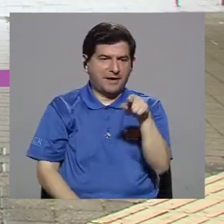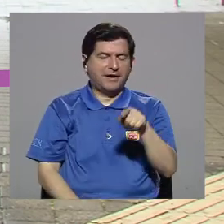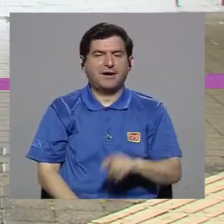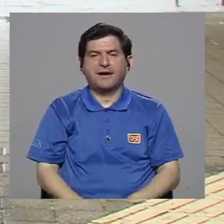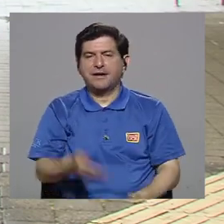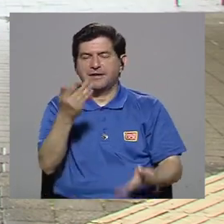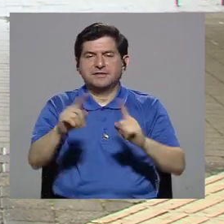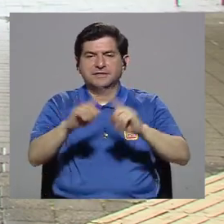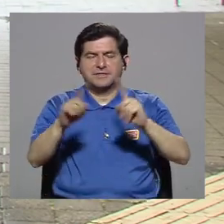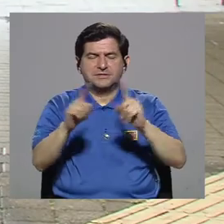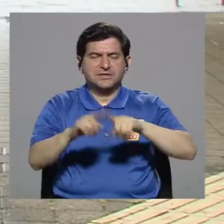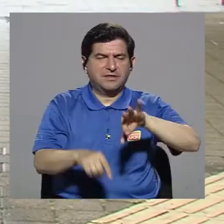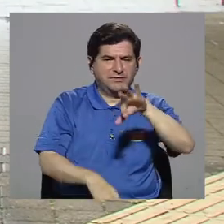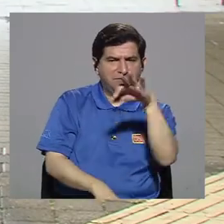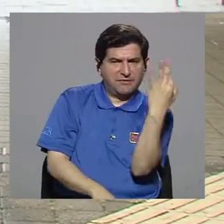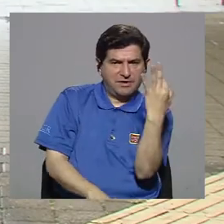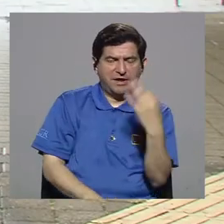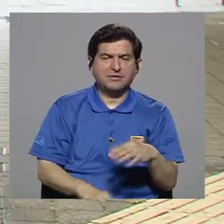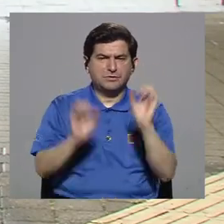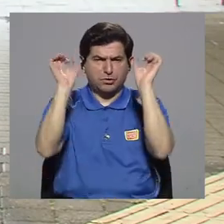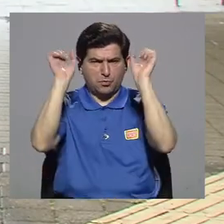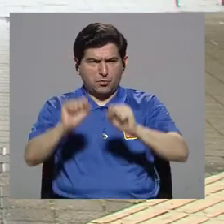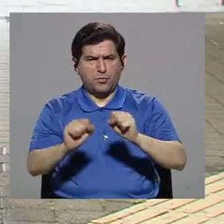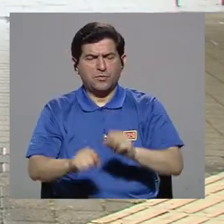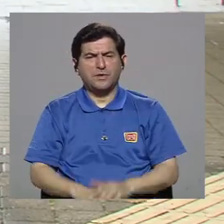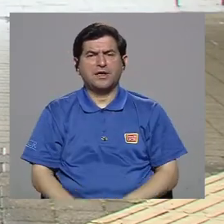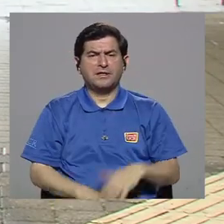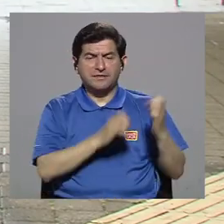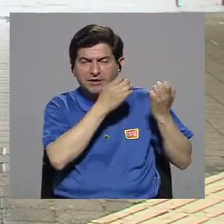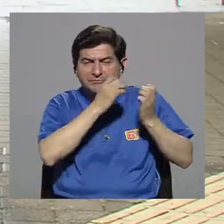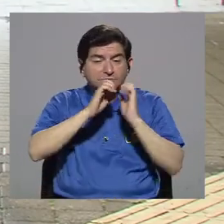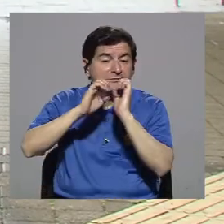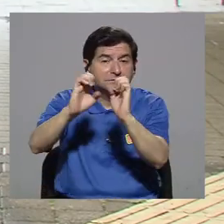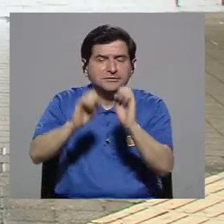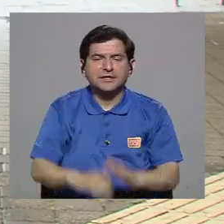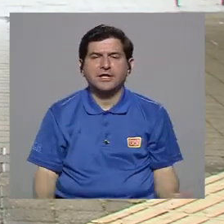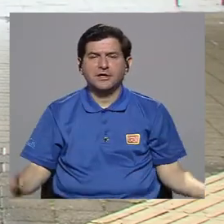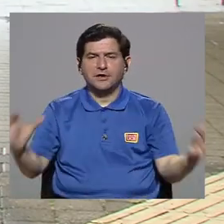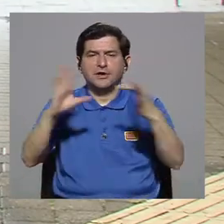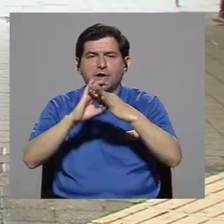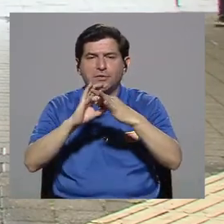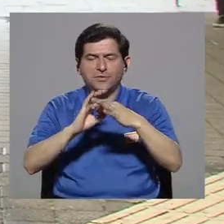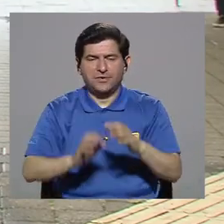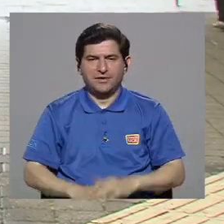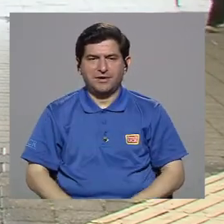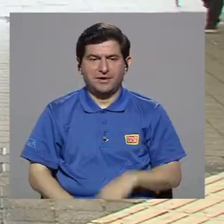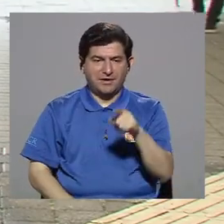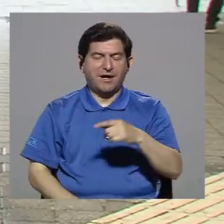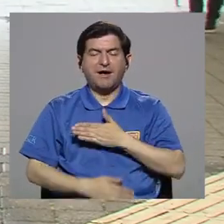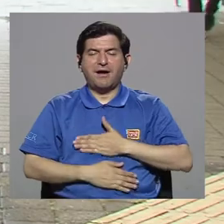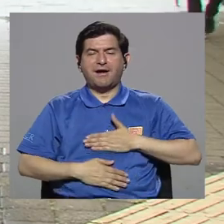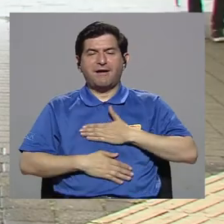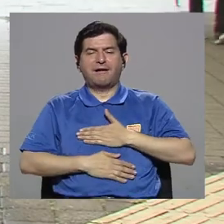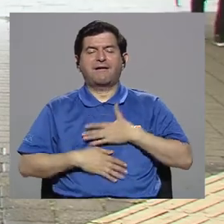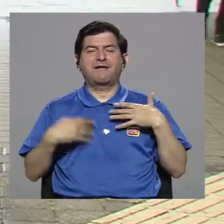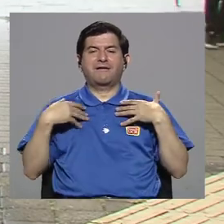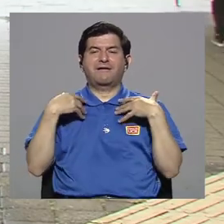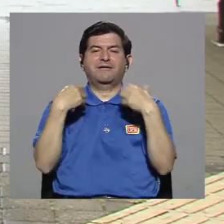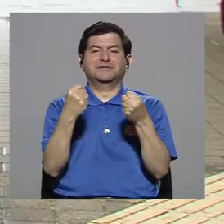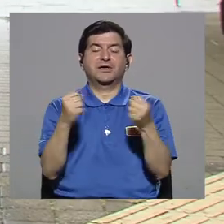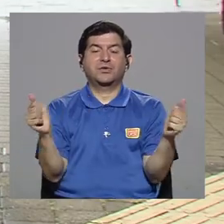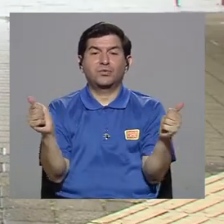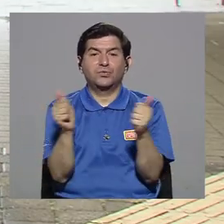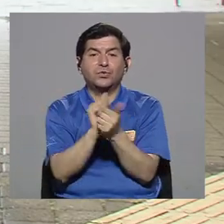cosas. También puede ser una estrategia de vincular el plano de la recreación, de la salud con el